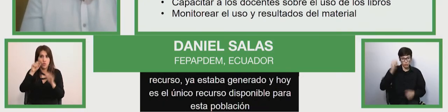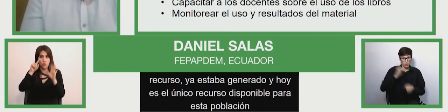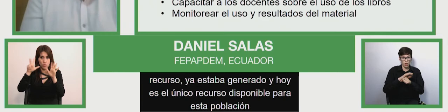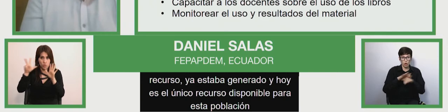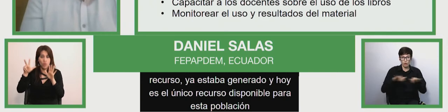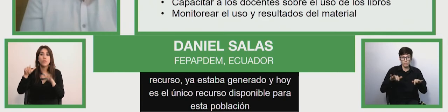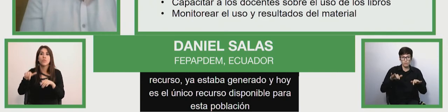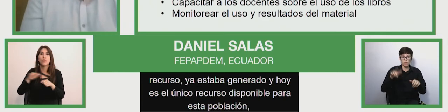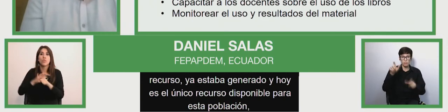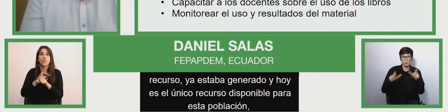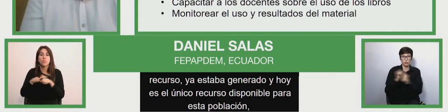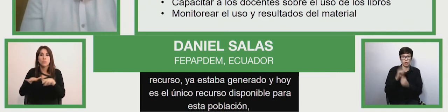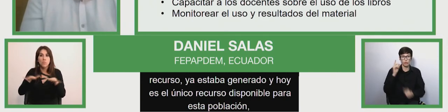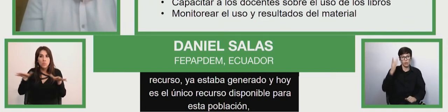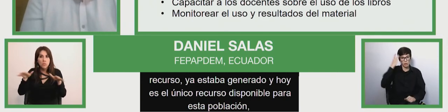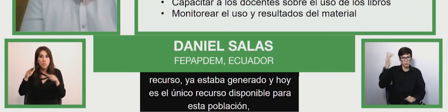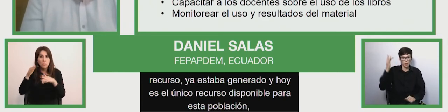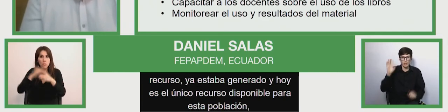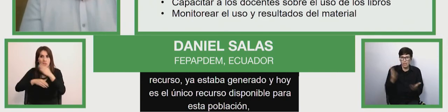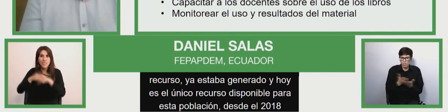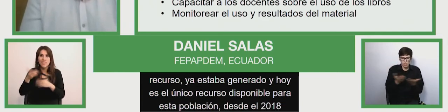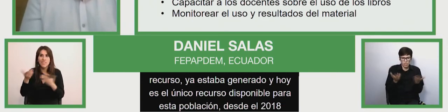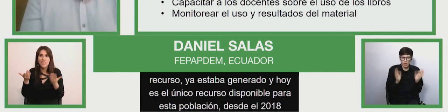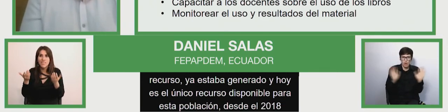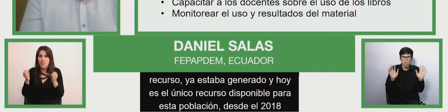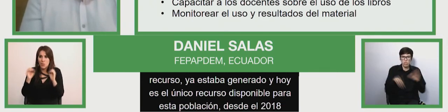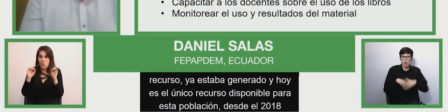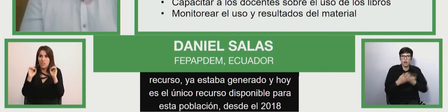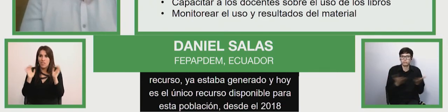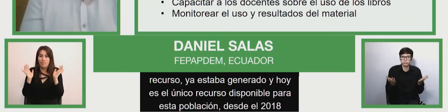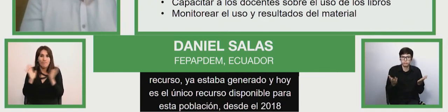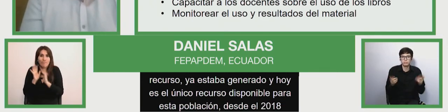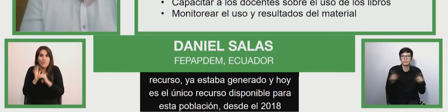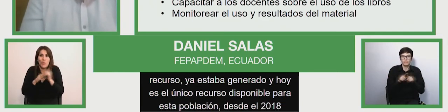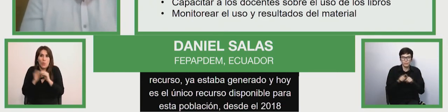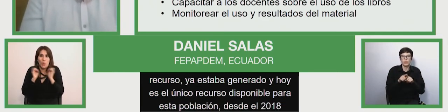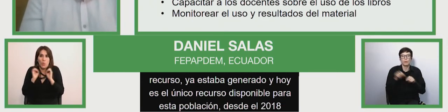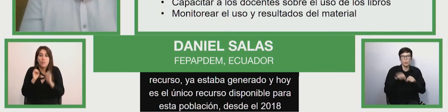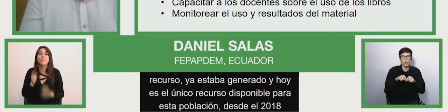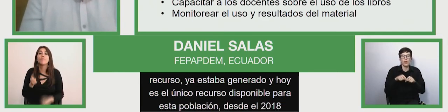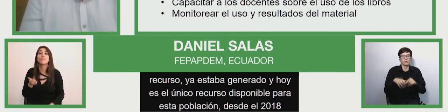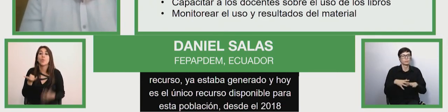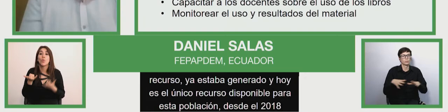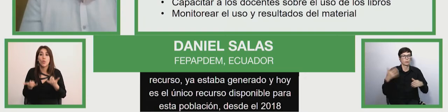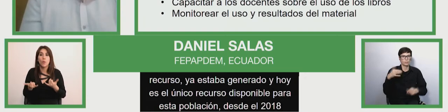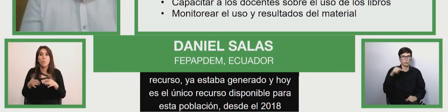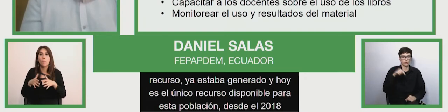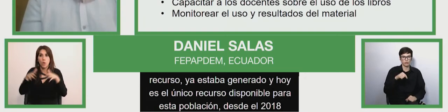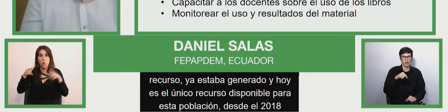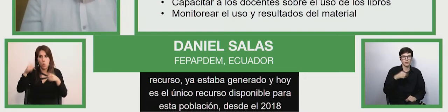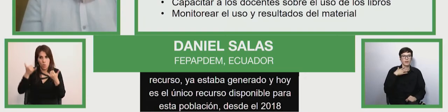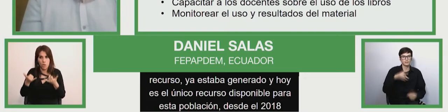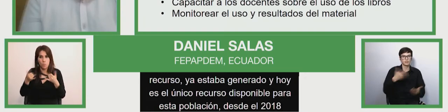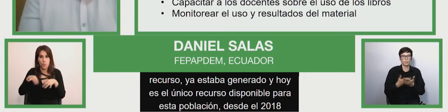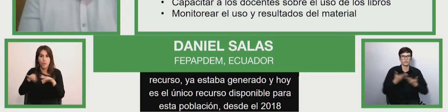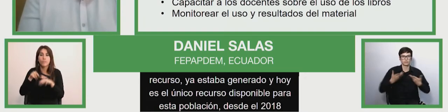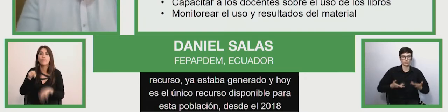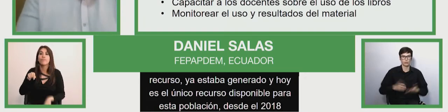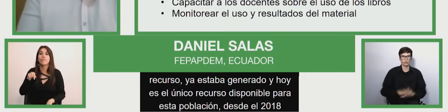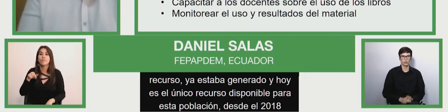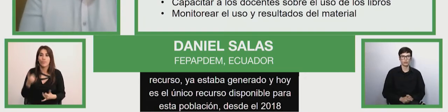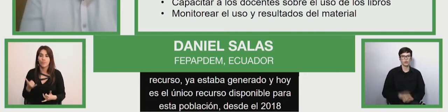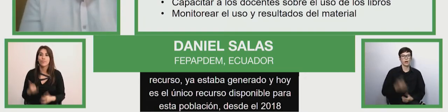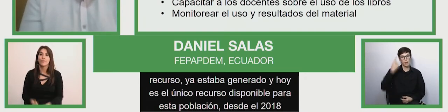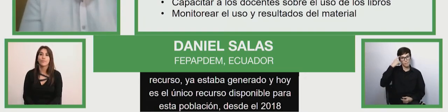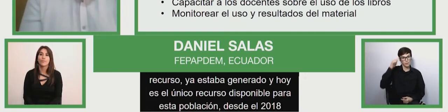discapacidad intelectual en Ecuador no tendrían ningún recurso. Es un recurso válido, enriquecedor y del que están aprovechando en este momento. Pero con